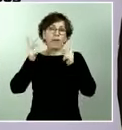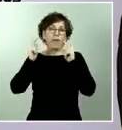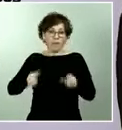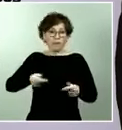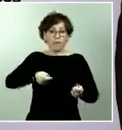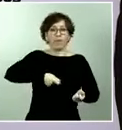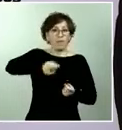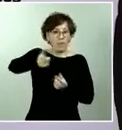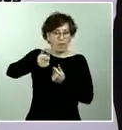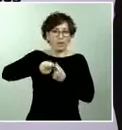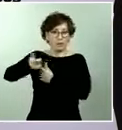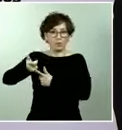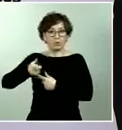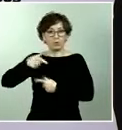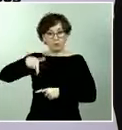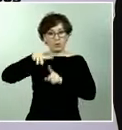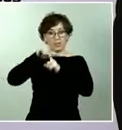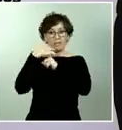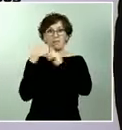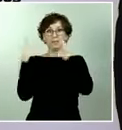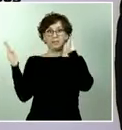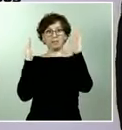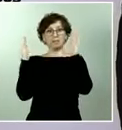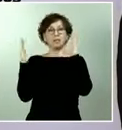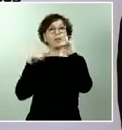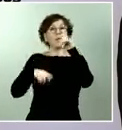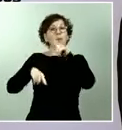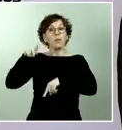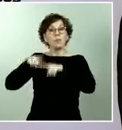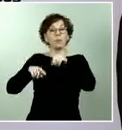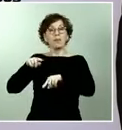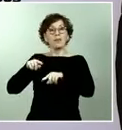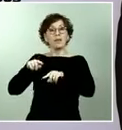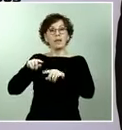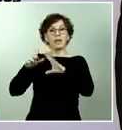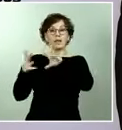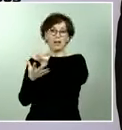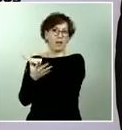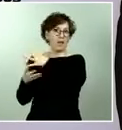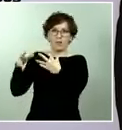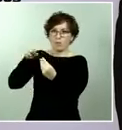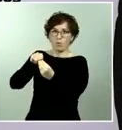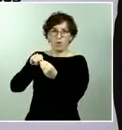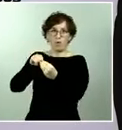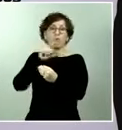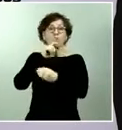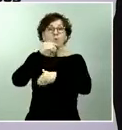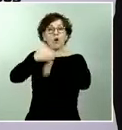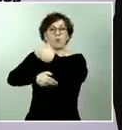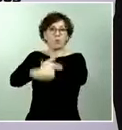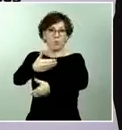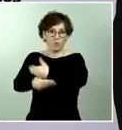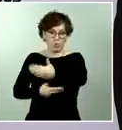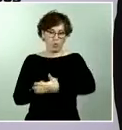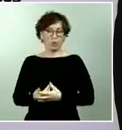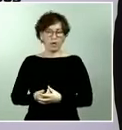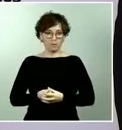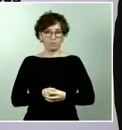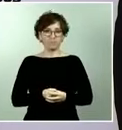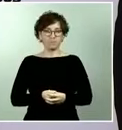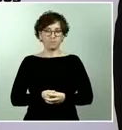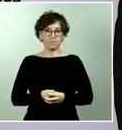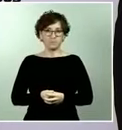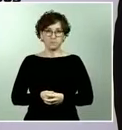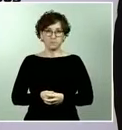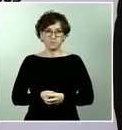Balmis irá adecuando a las circunstancias y a la propia evolución de cómo vaya desarrollándose la pandemia insisto